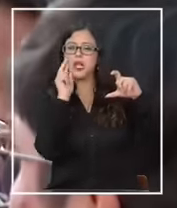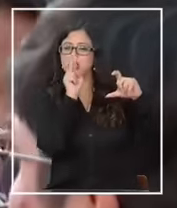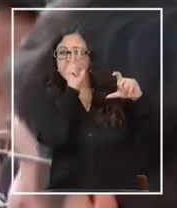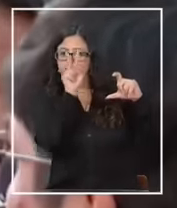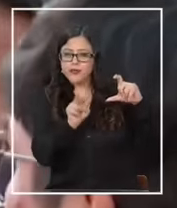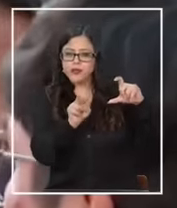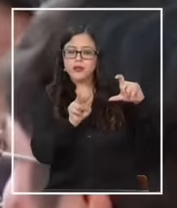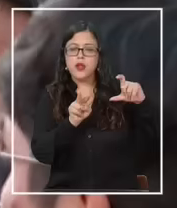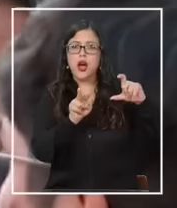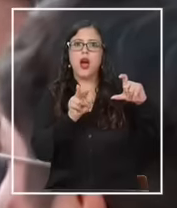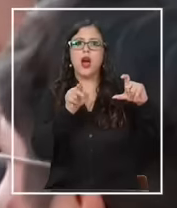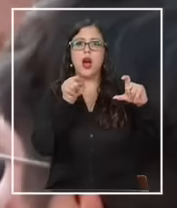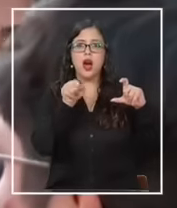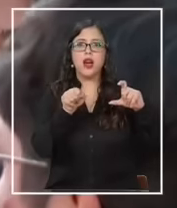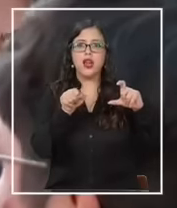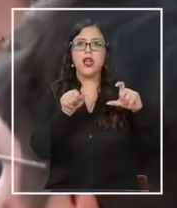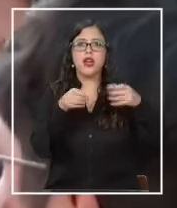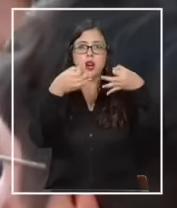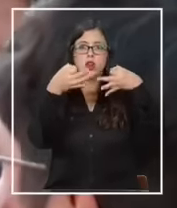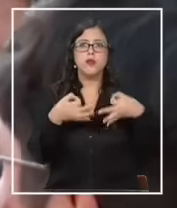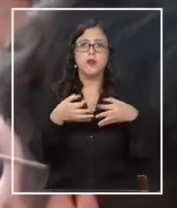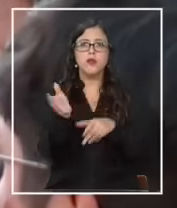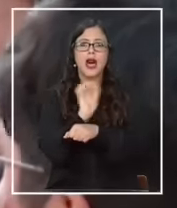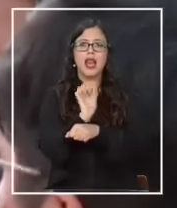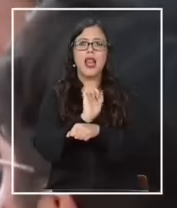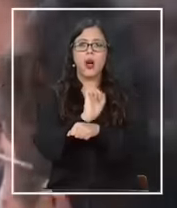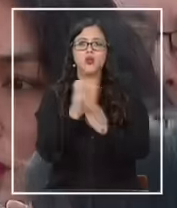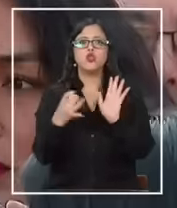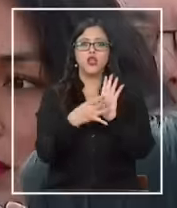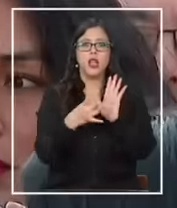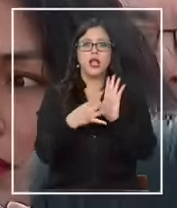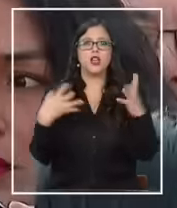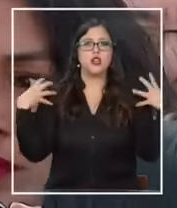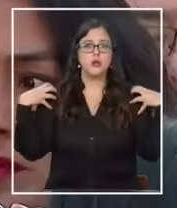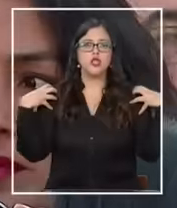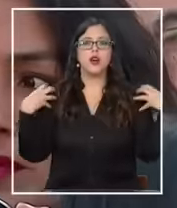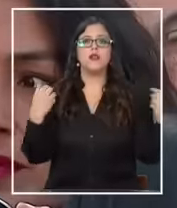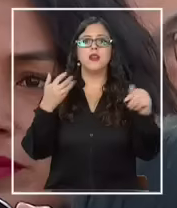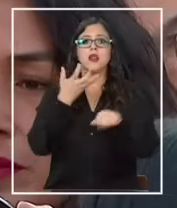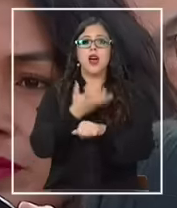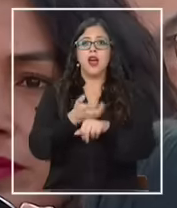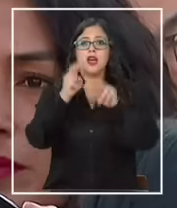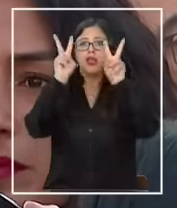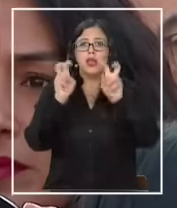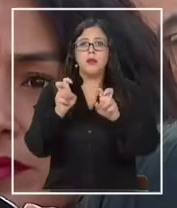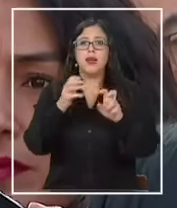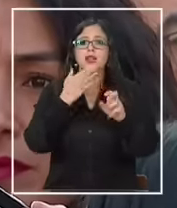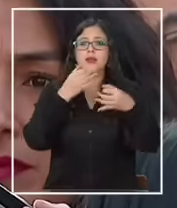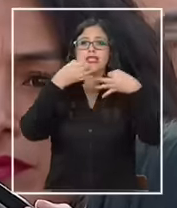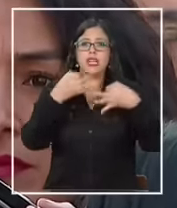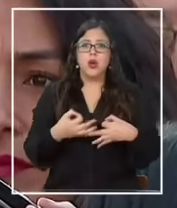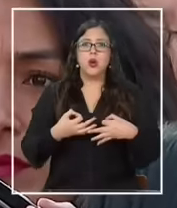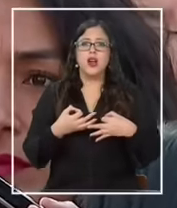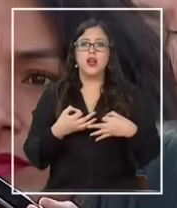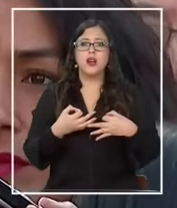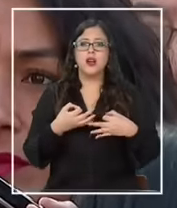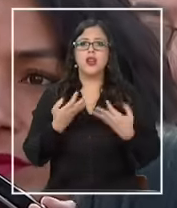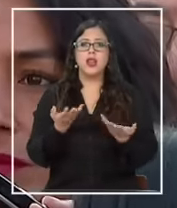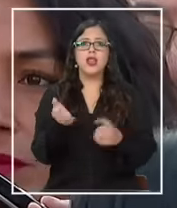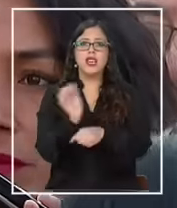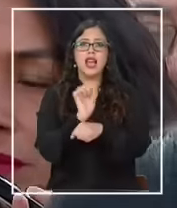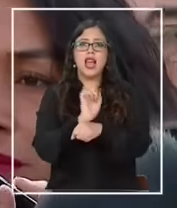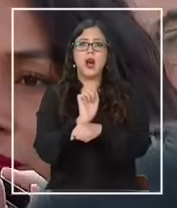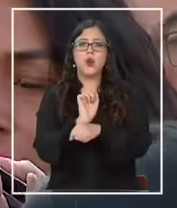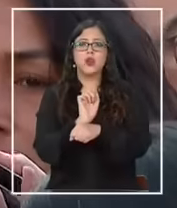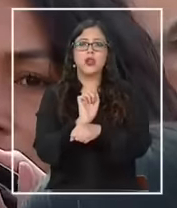corresponde al vehículo que cometió la infracción. Hay márgenes de seguridad también asociados a estar seguro de que efectivamente el vehículo